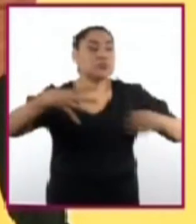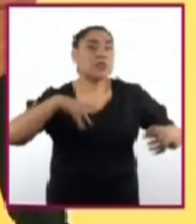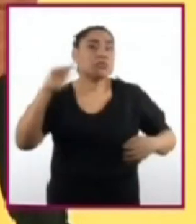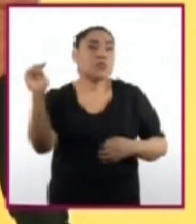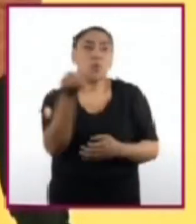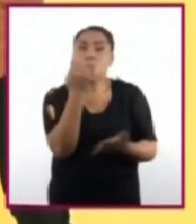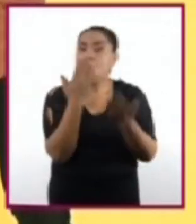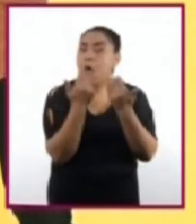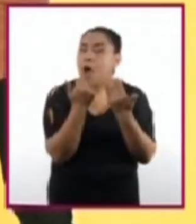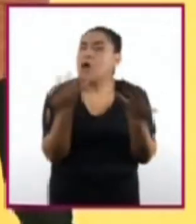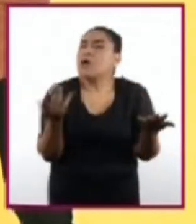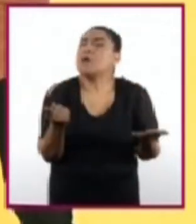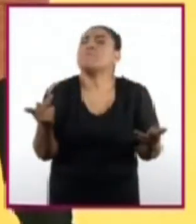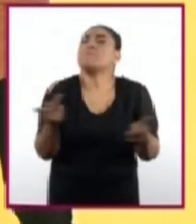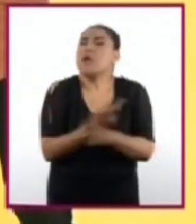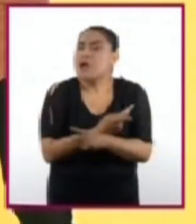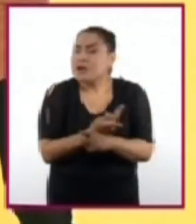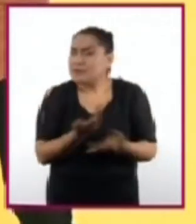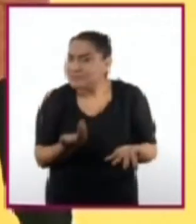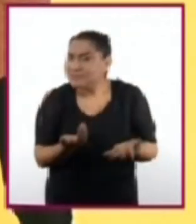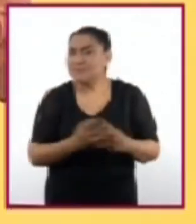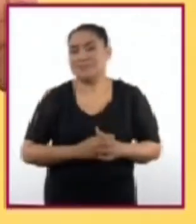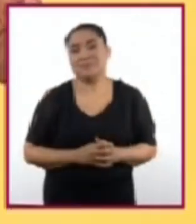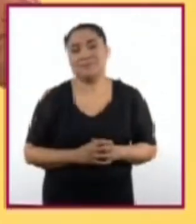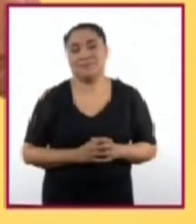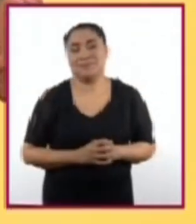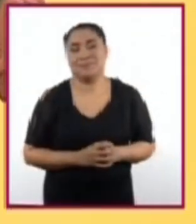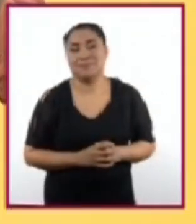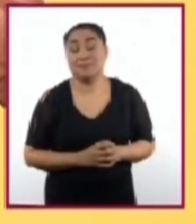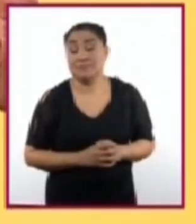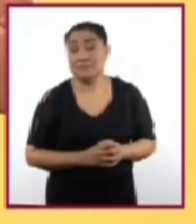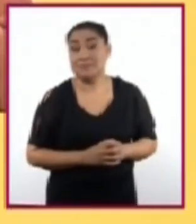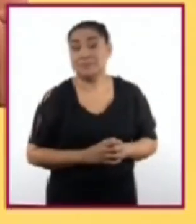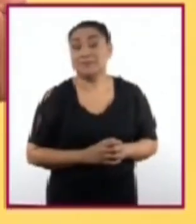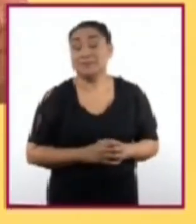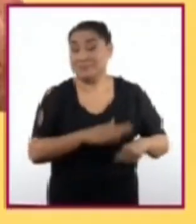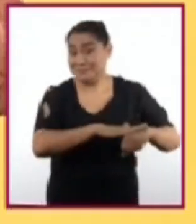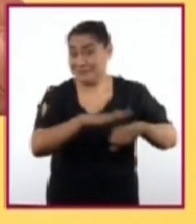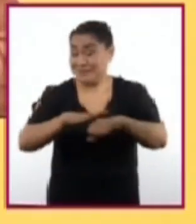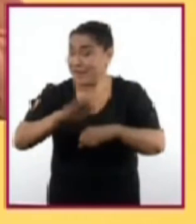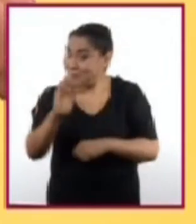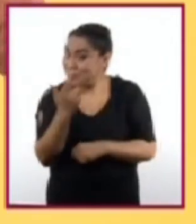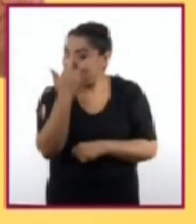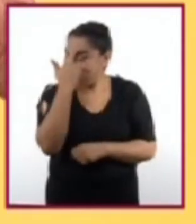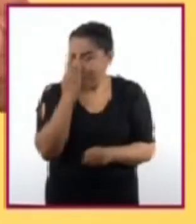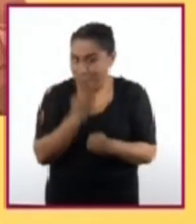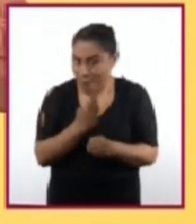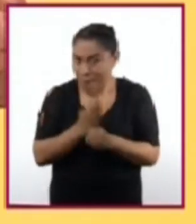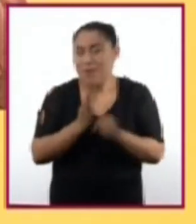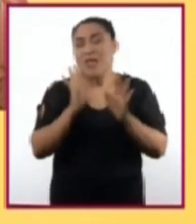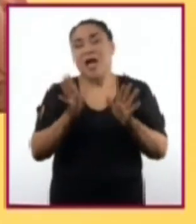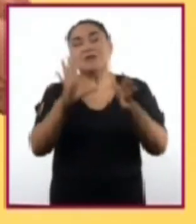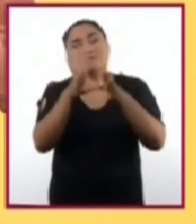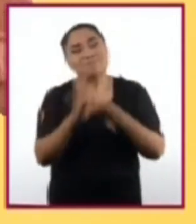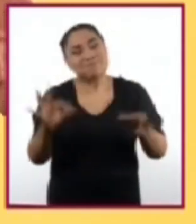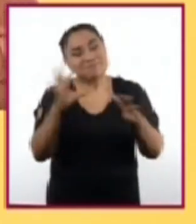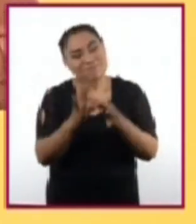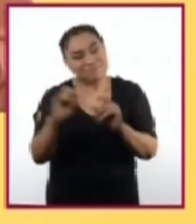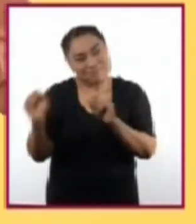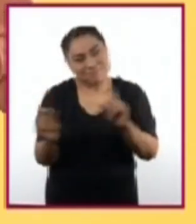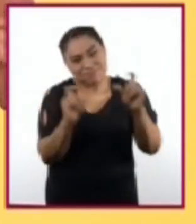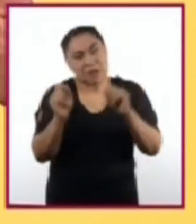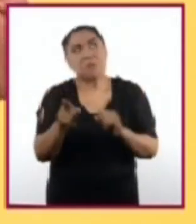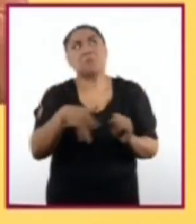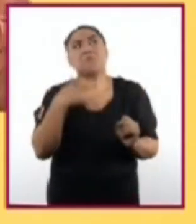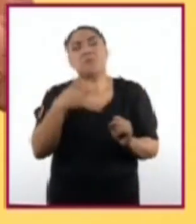tecnológicos para estudiar el cuerpo humano? Recuerda todo lo que hemos visto en este programa y seguramente podrás